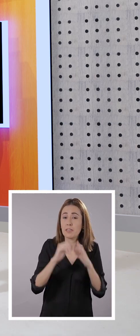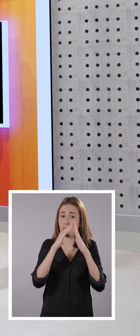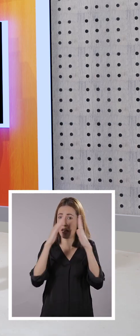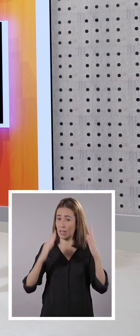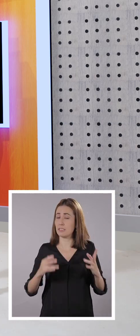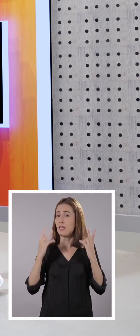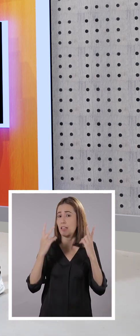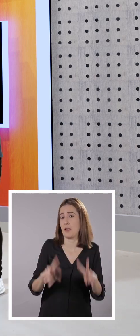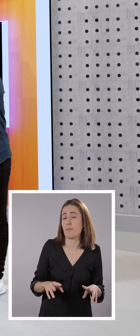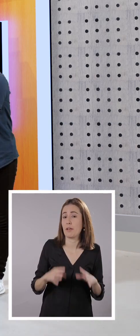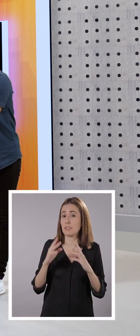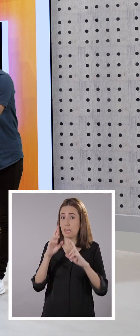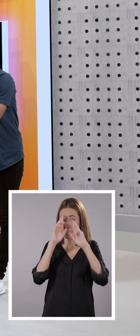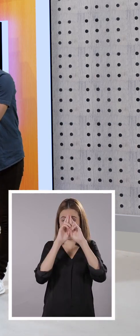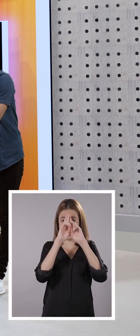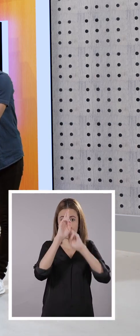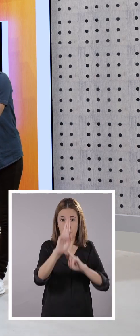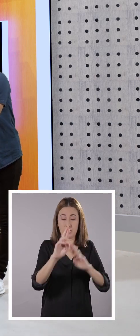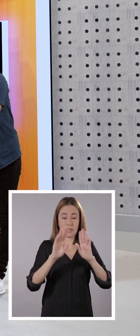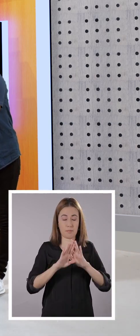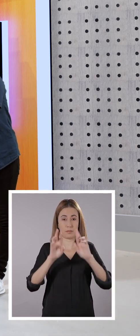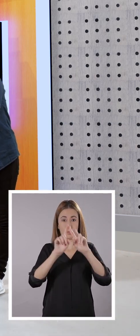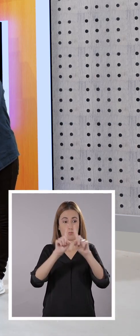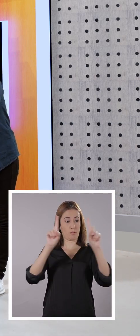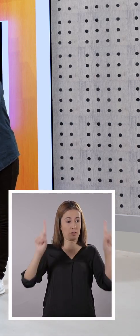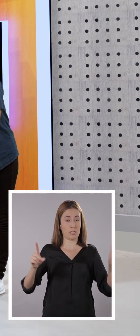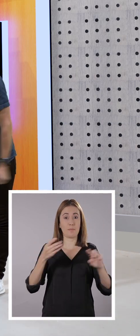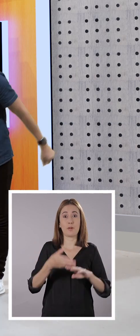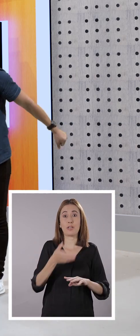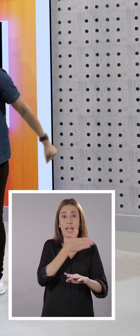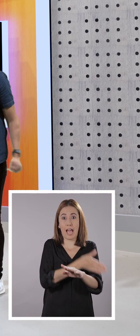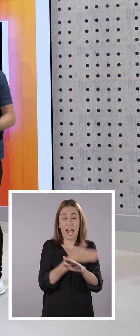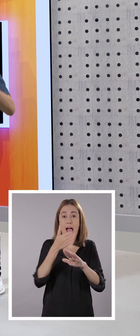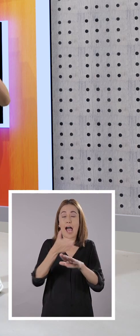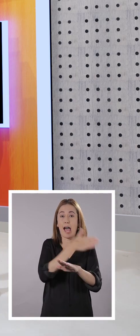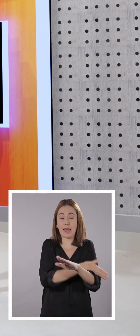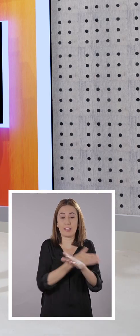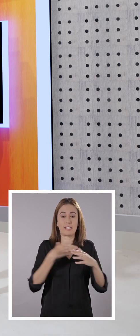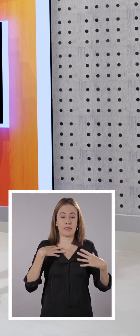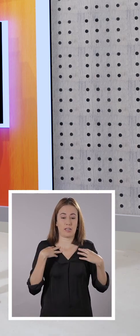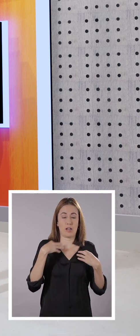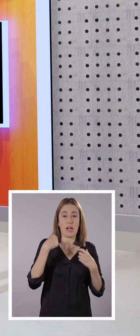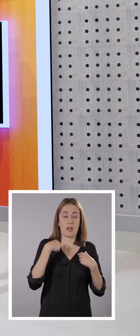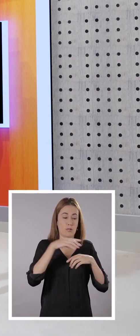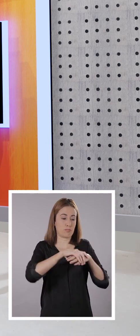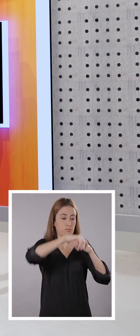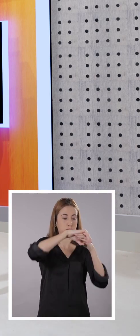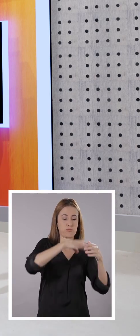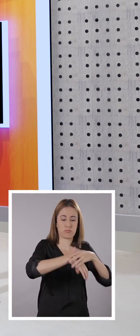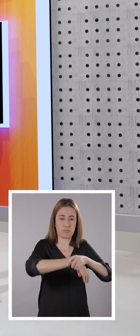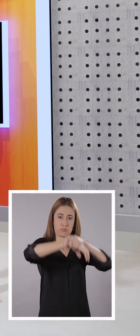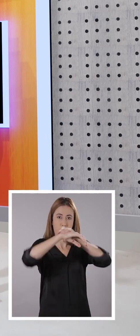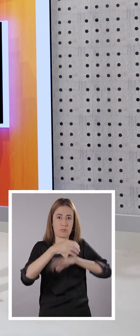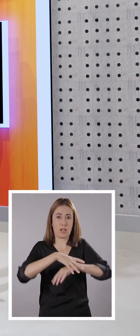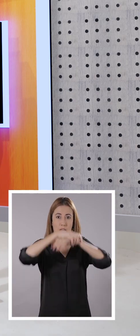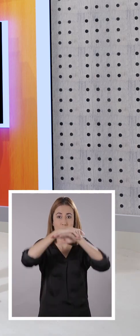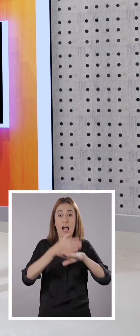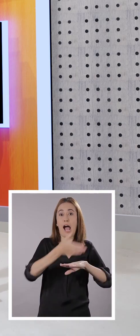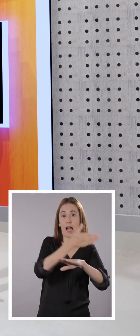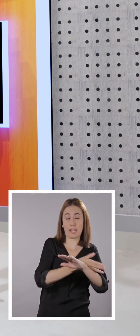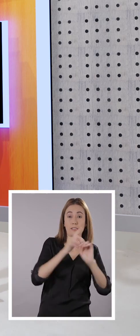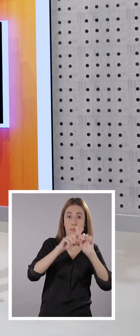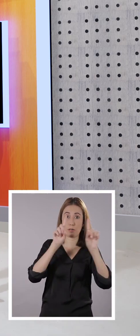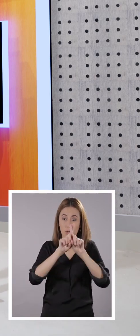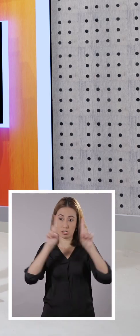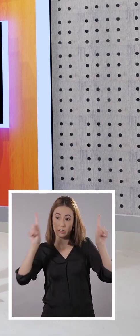en su casa. Así respetamos los protocolos de bioseguridad. Y también podemos seguir buscando maneras de interactuar con